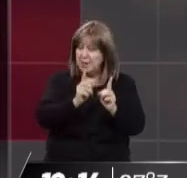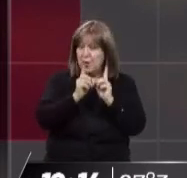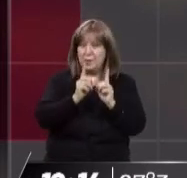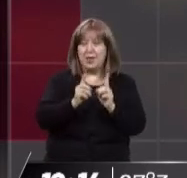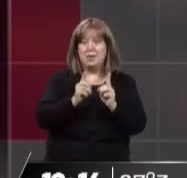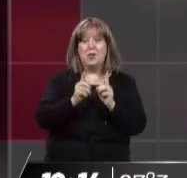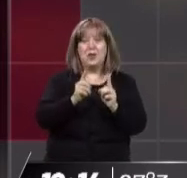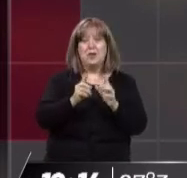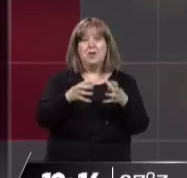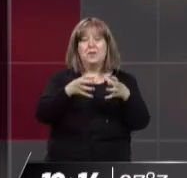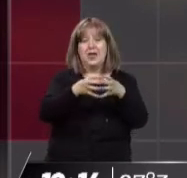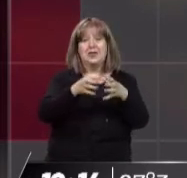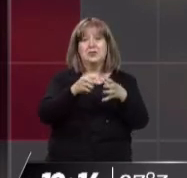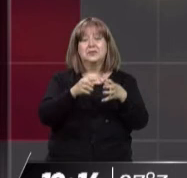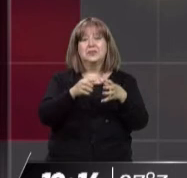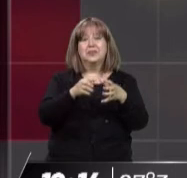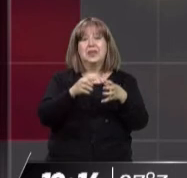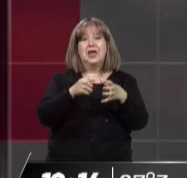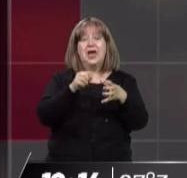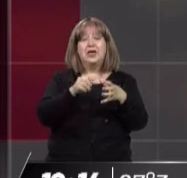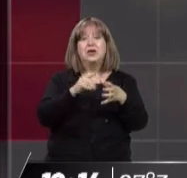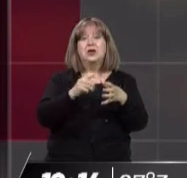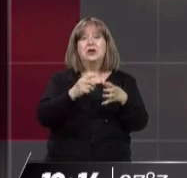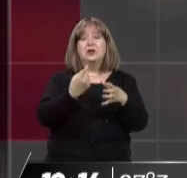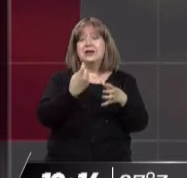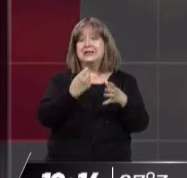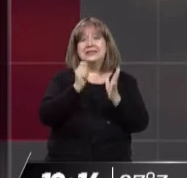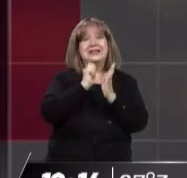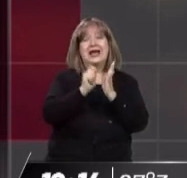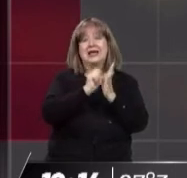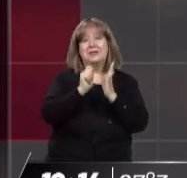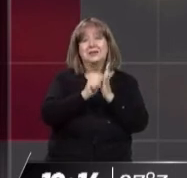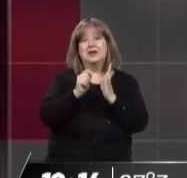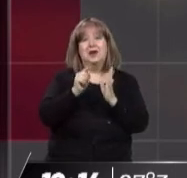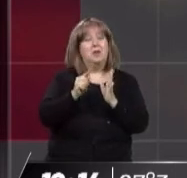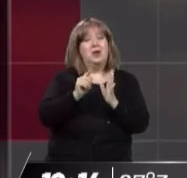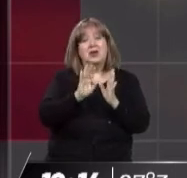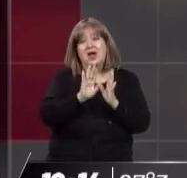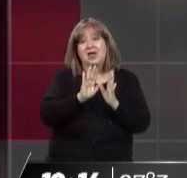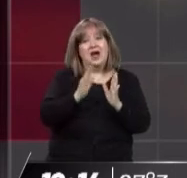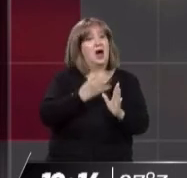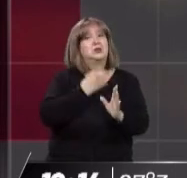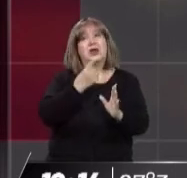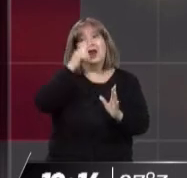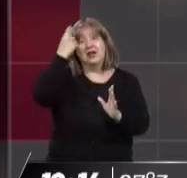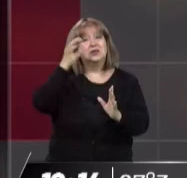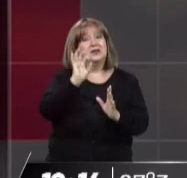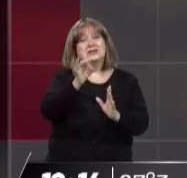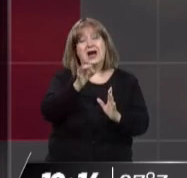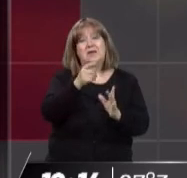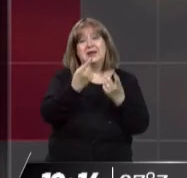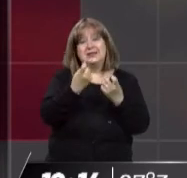dentro de todo el combo, no debieron ni siquiera inscribirse. No les hizo falta inscribirse. Porque sencillamente las autoridades nacionales ya saben que